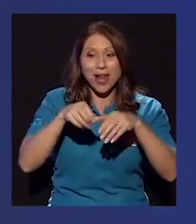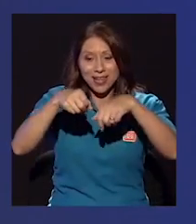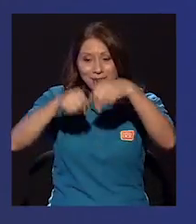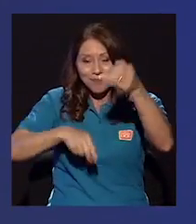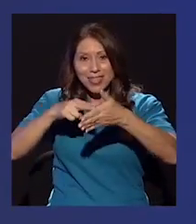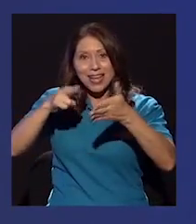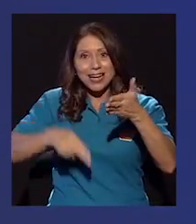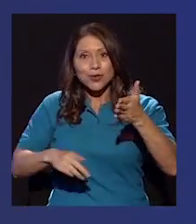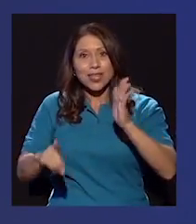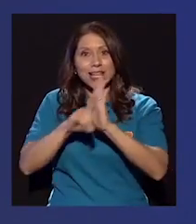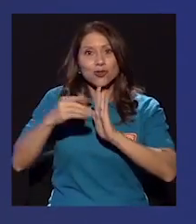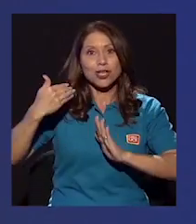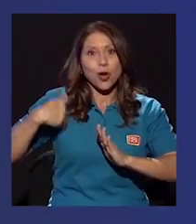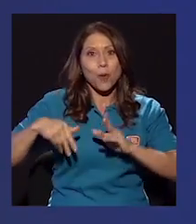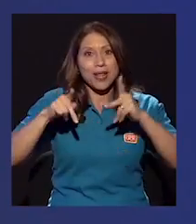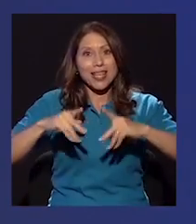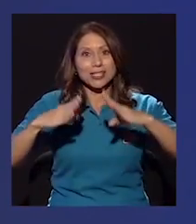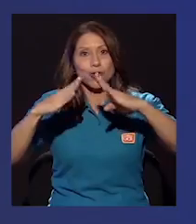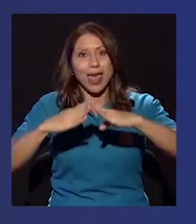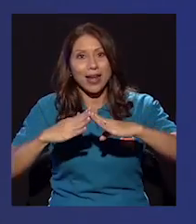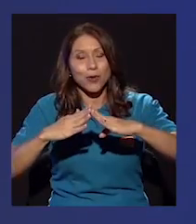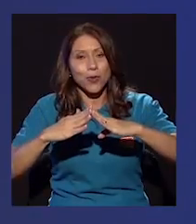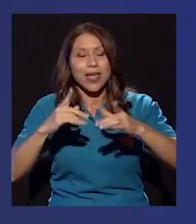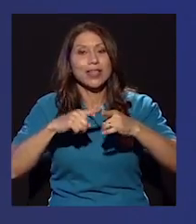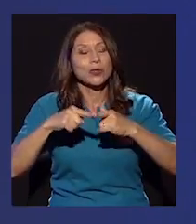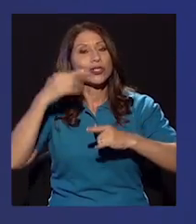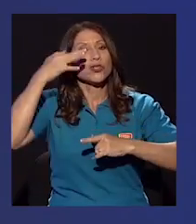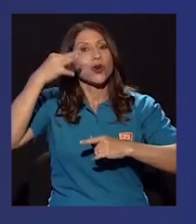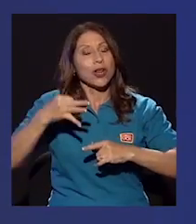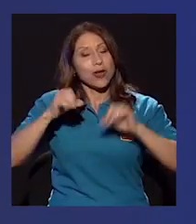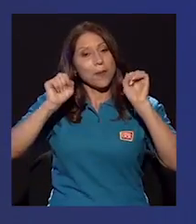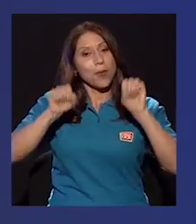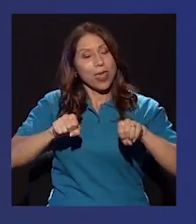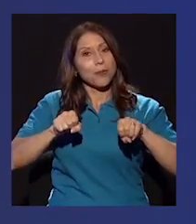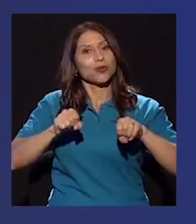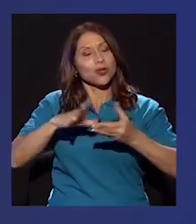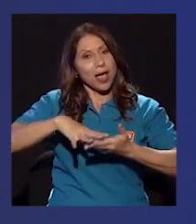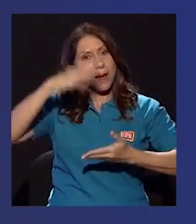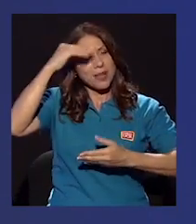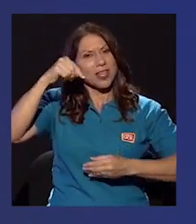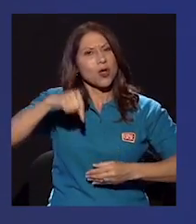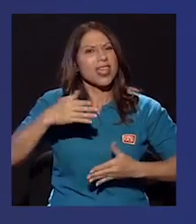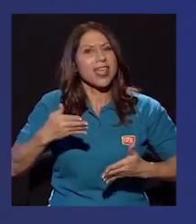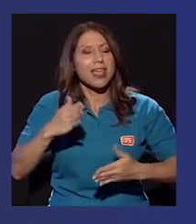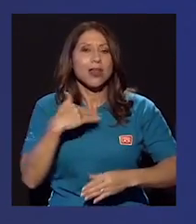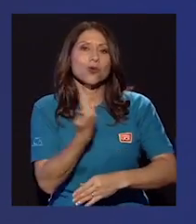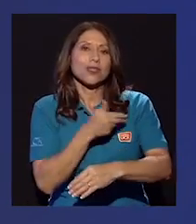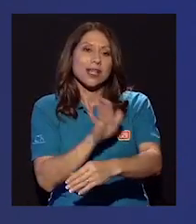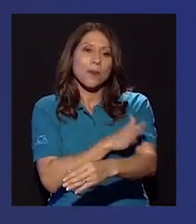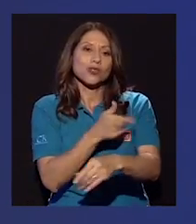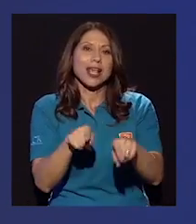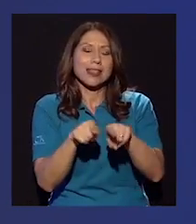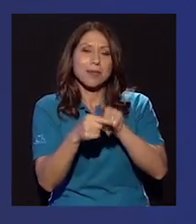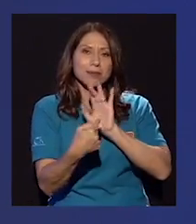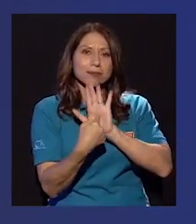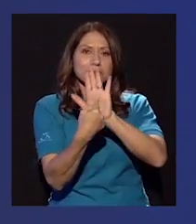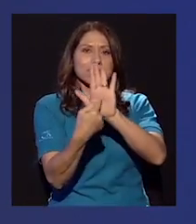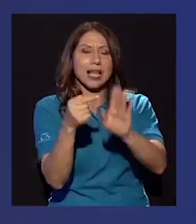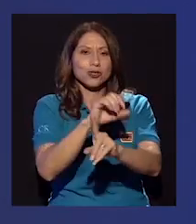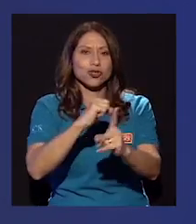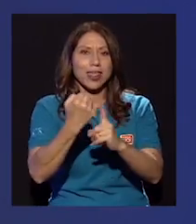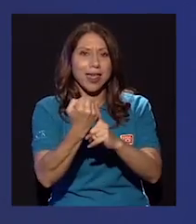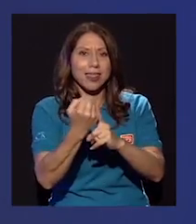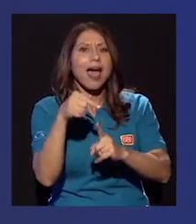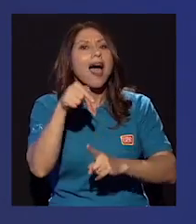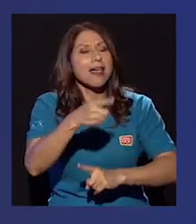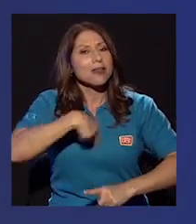Paralelamente a eso, creo que la enseñanza que podemos ver a flor de piel hoy es que nuestra música también es reflejo de nuestra sociedad y es a